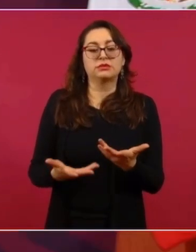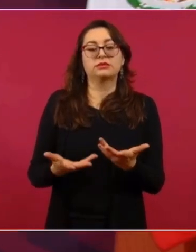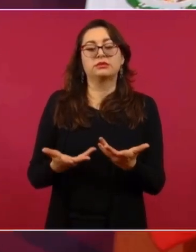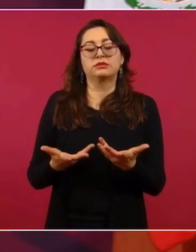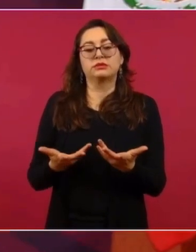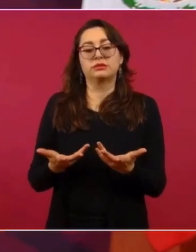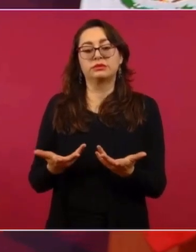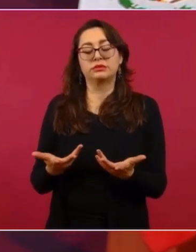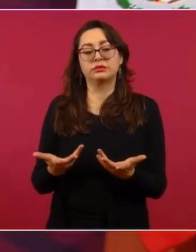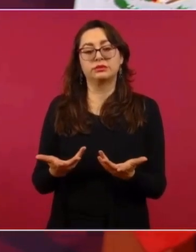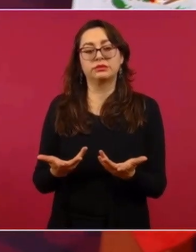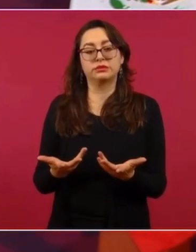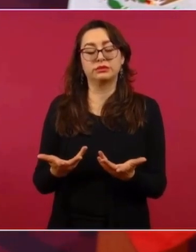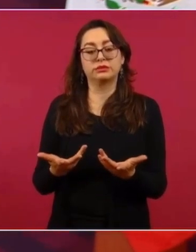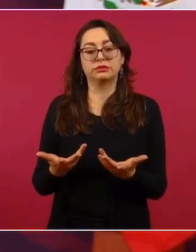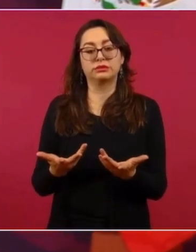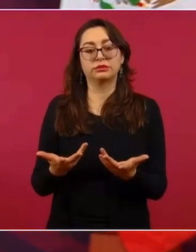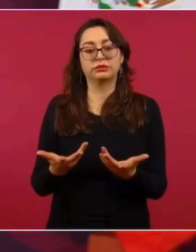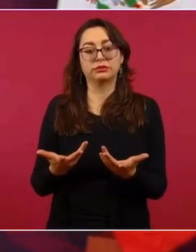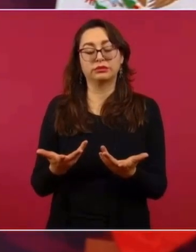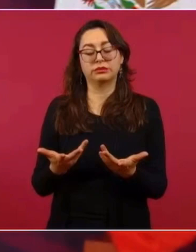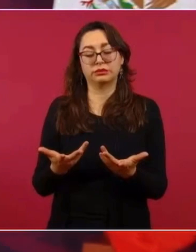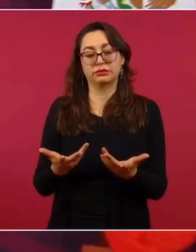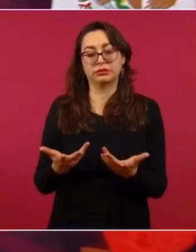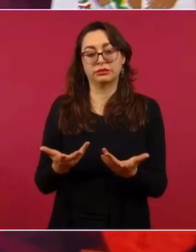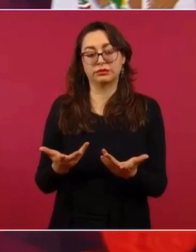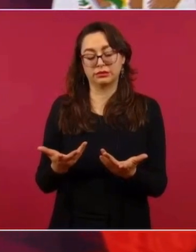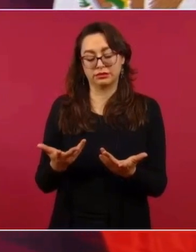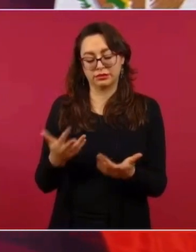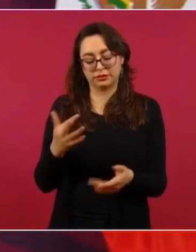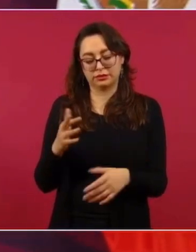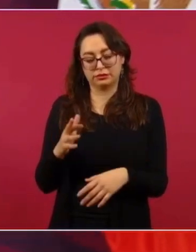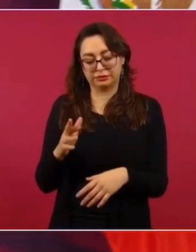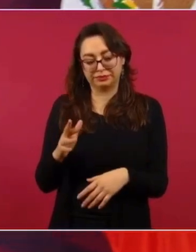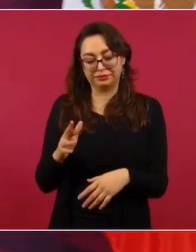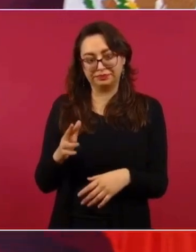cuando la guerra de reforma